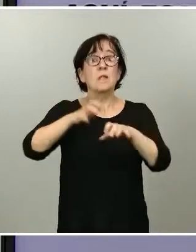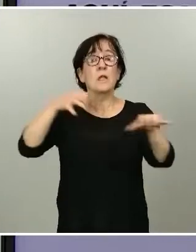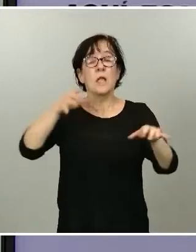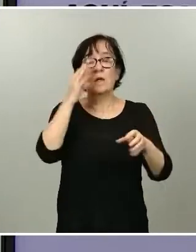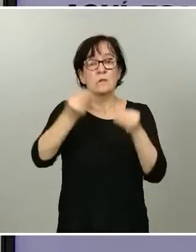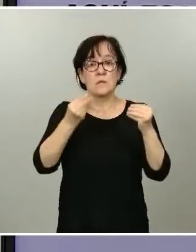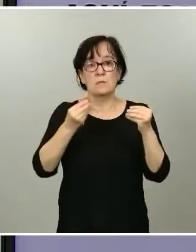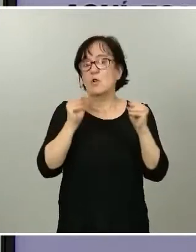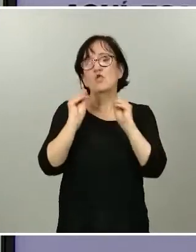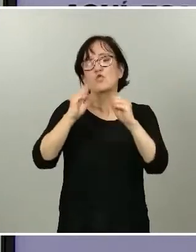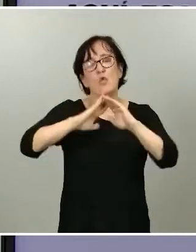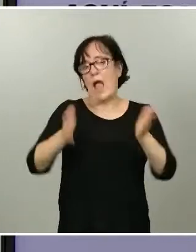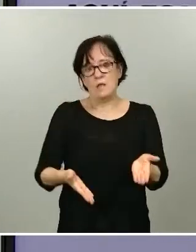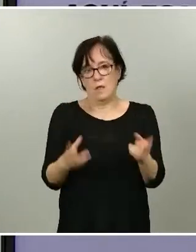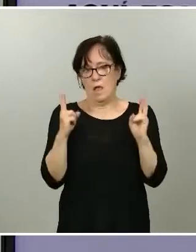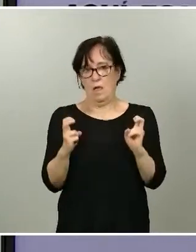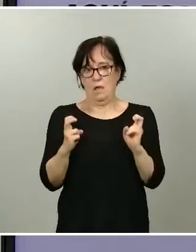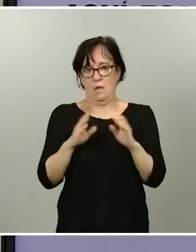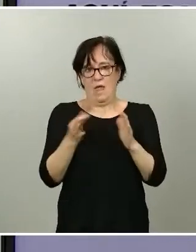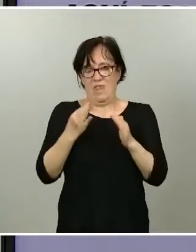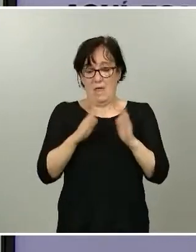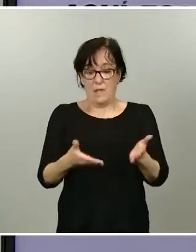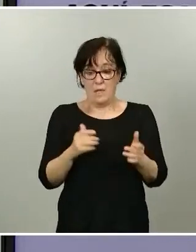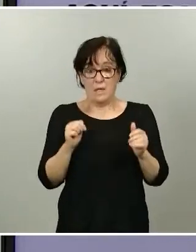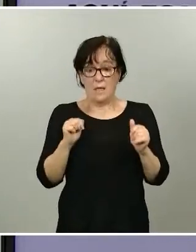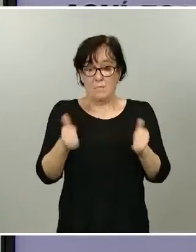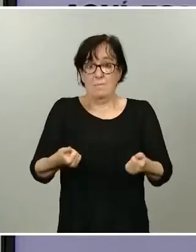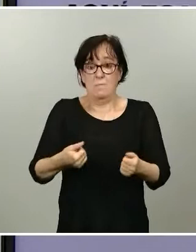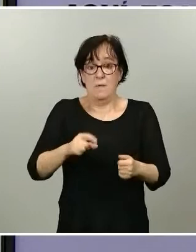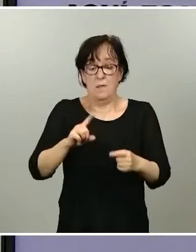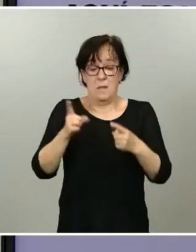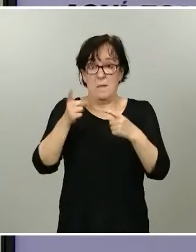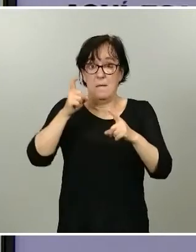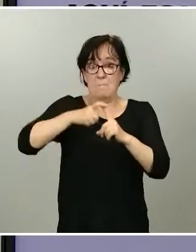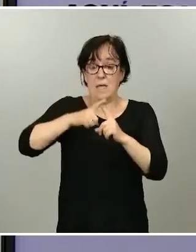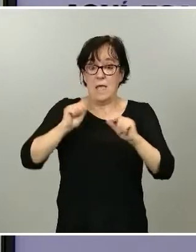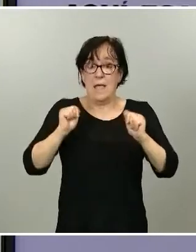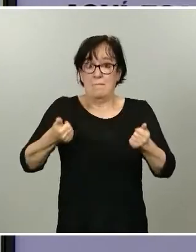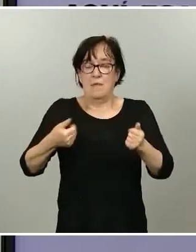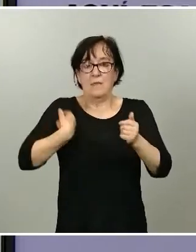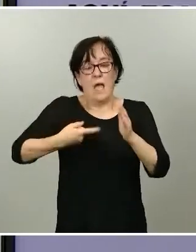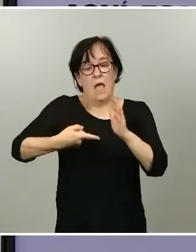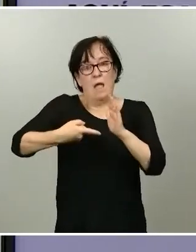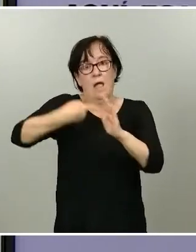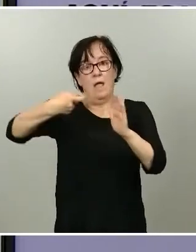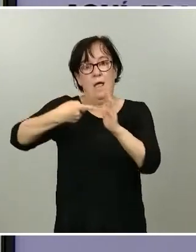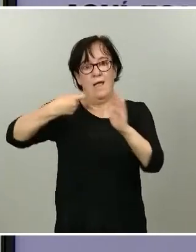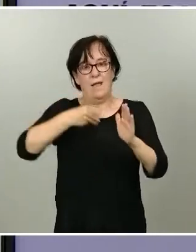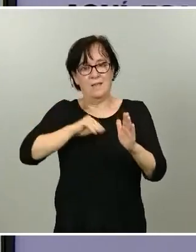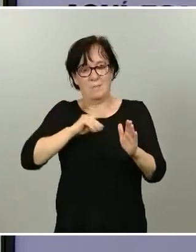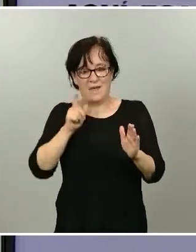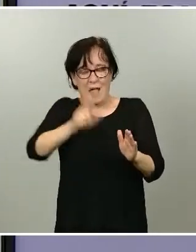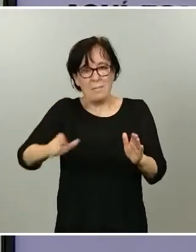los ciudadanos empiezan a ganar espacios de movilidad, era necesario asegurarnos que esta estrategia de desescalada no se